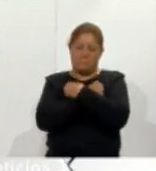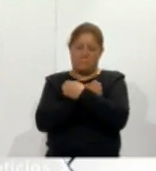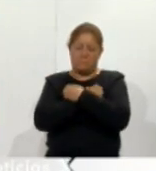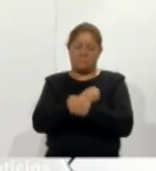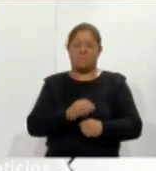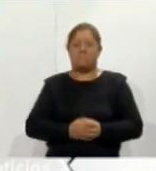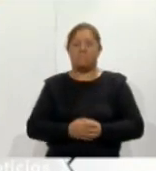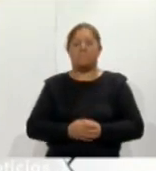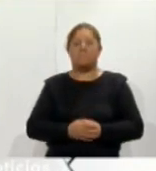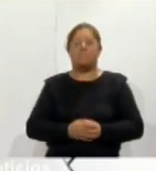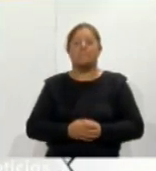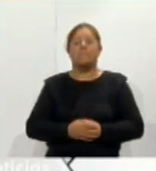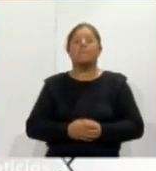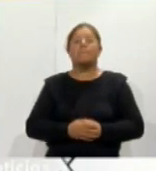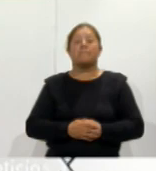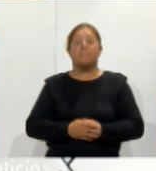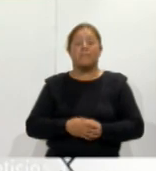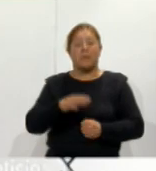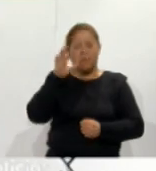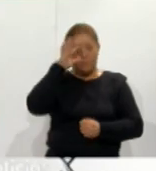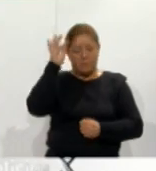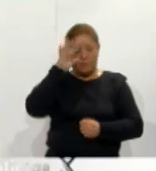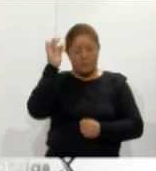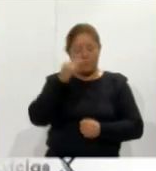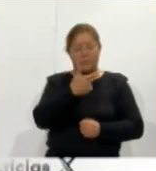Coracyt Noticias Giovanni Valdés